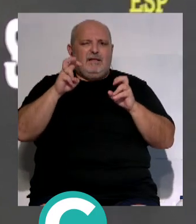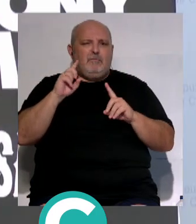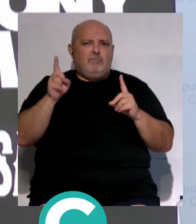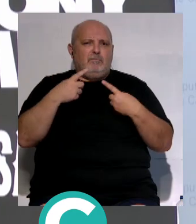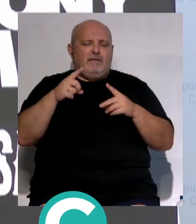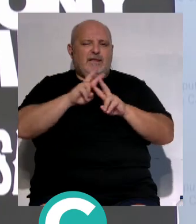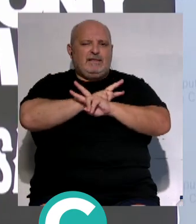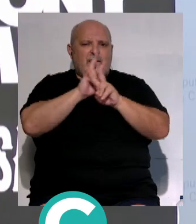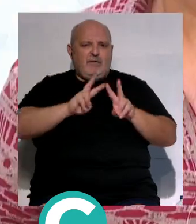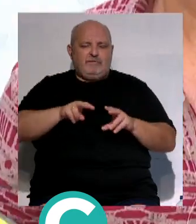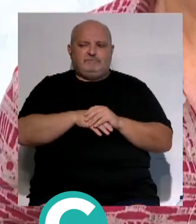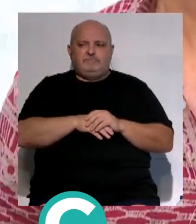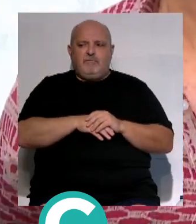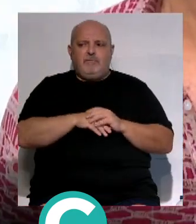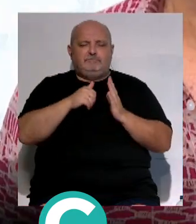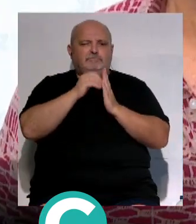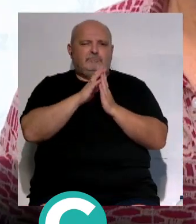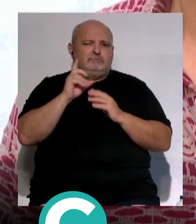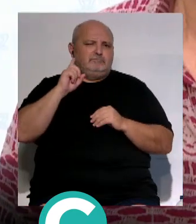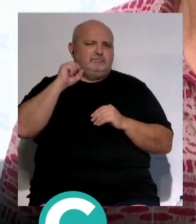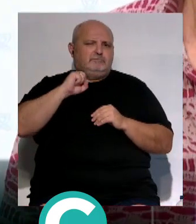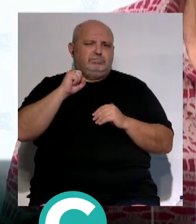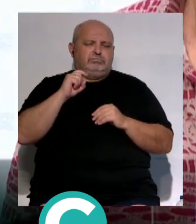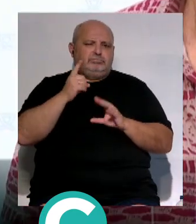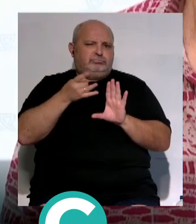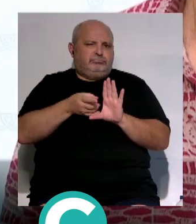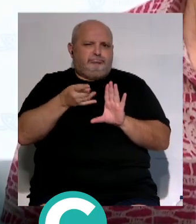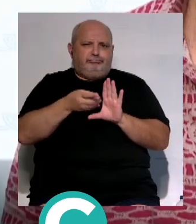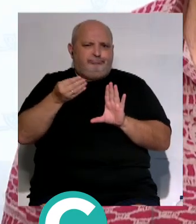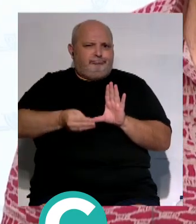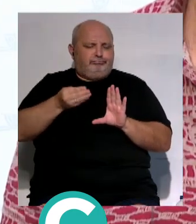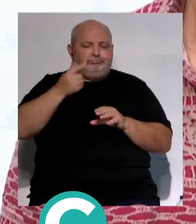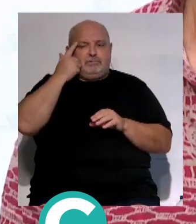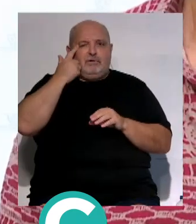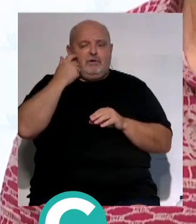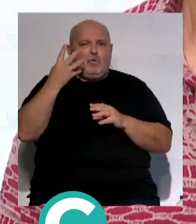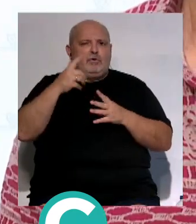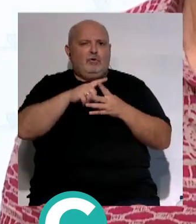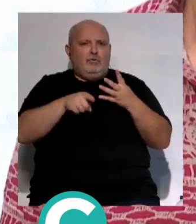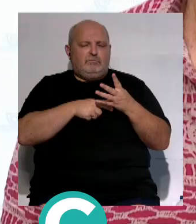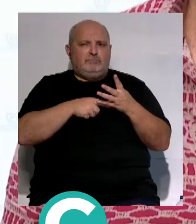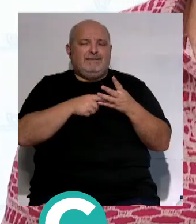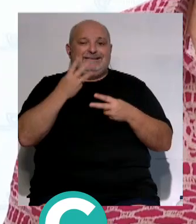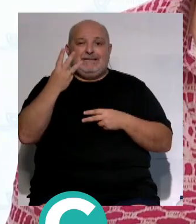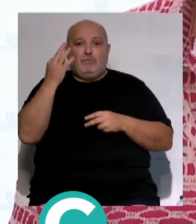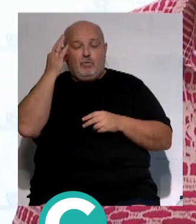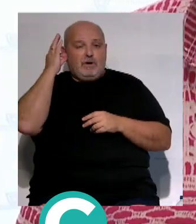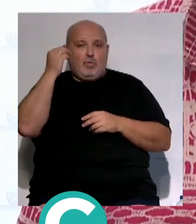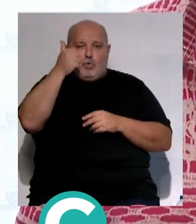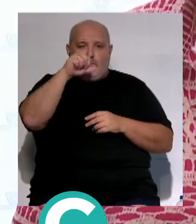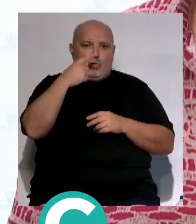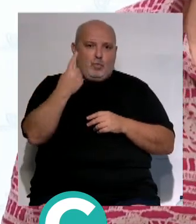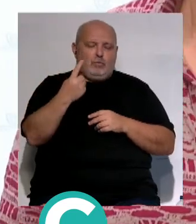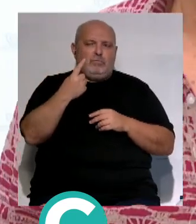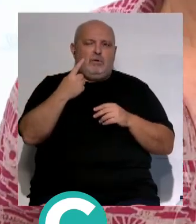musical internacional. Es un cartelazo de categoría pero un cartelazo con cuatro nombres tres mujeres y un hombre en